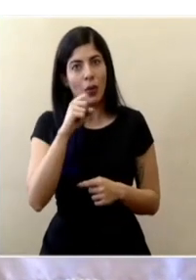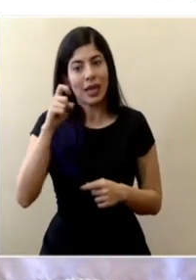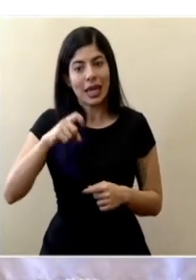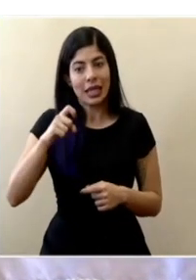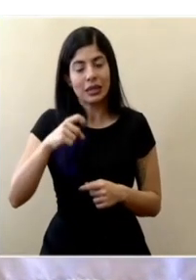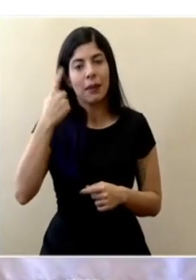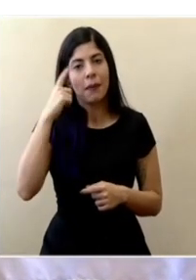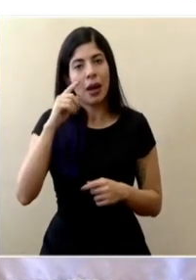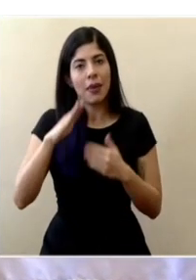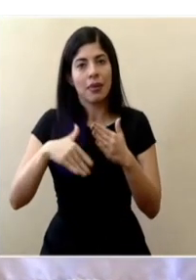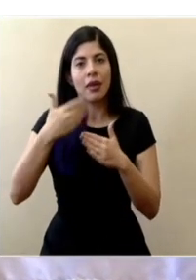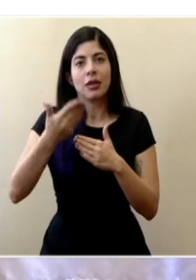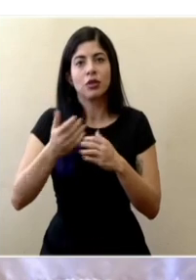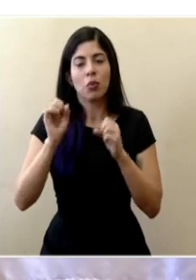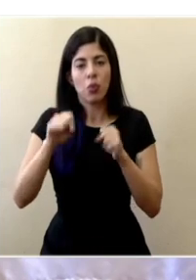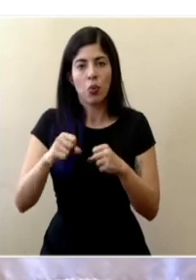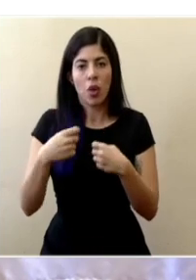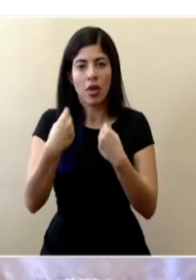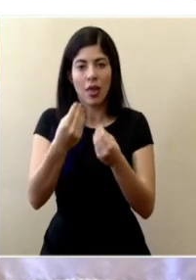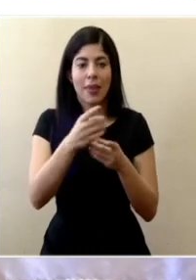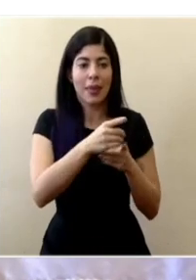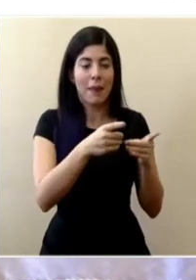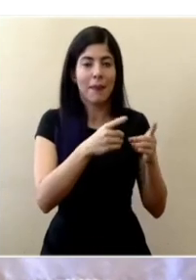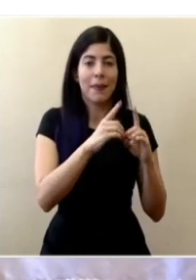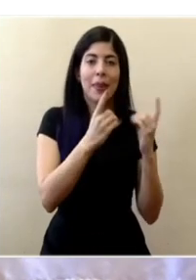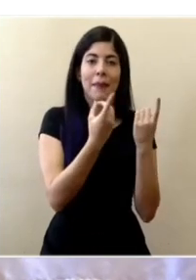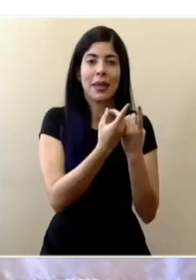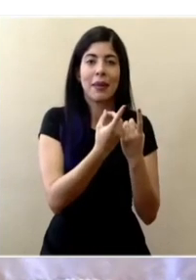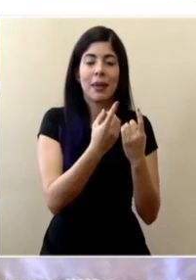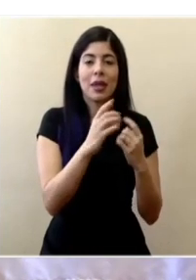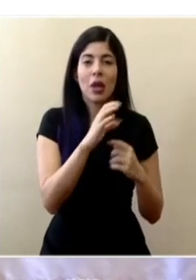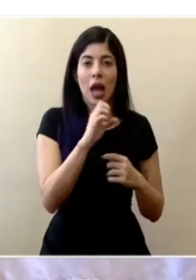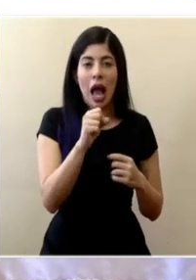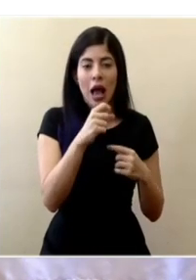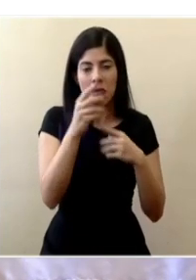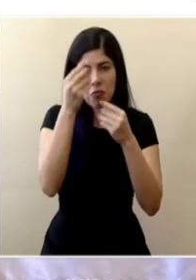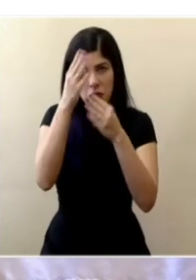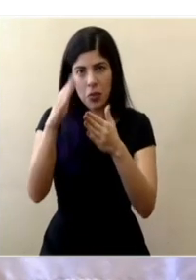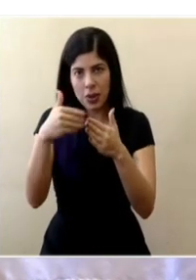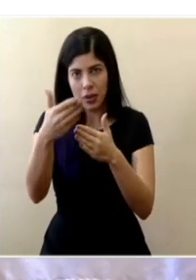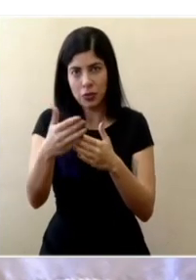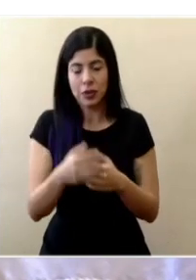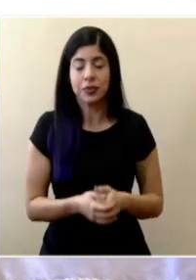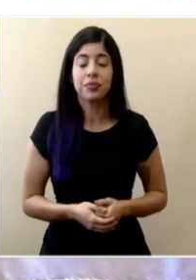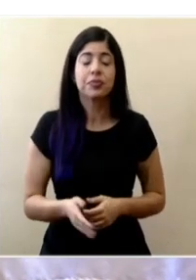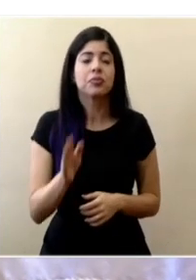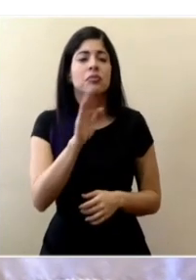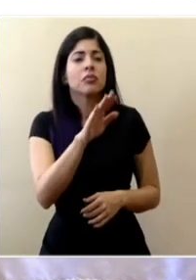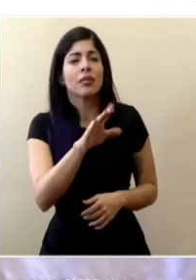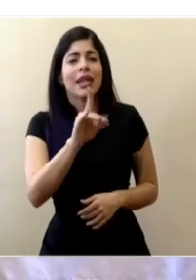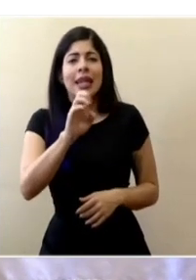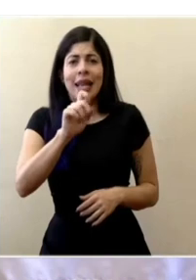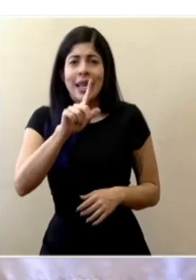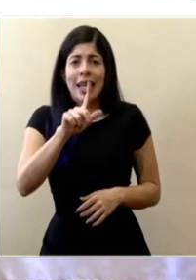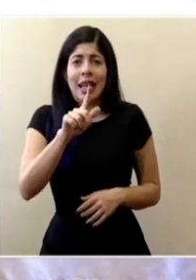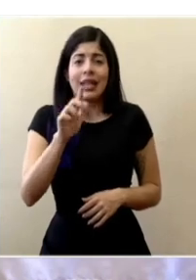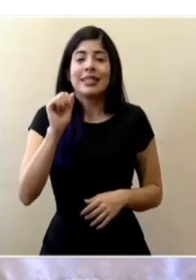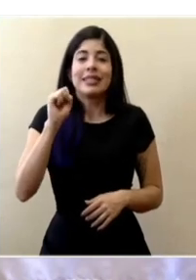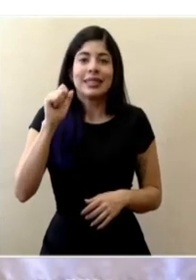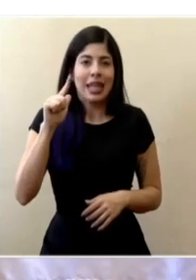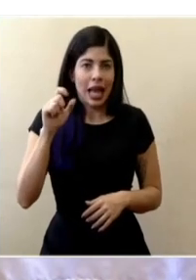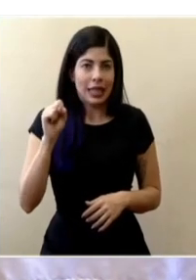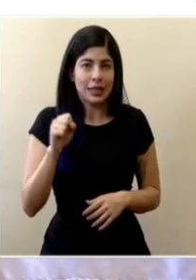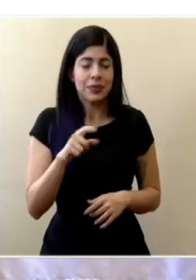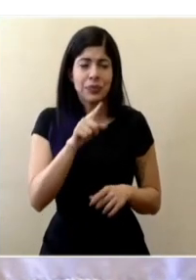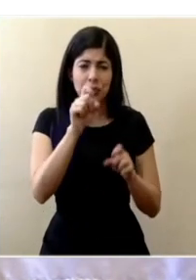para poder facilitarla después por medio del departamento de la prensa de la caja don Daniel este Salas